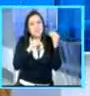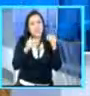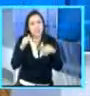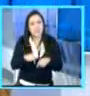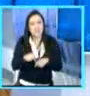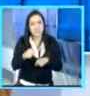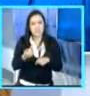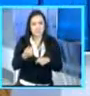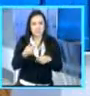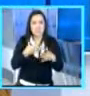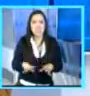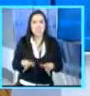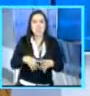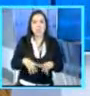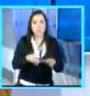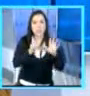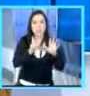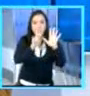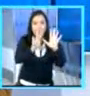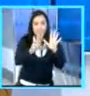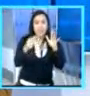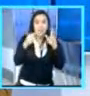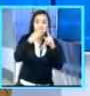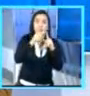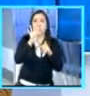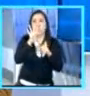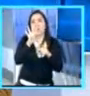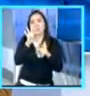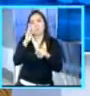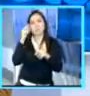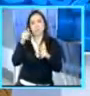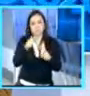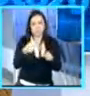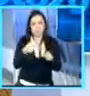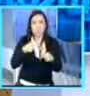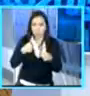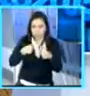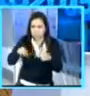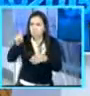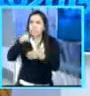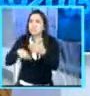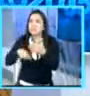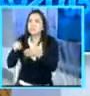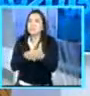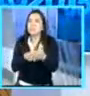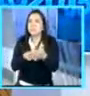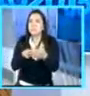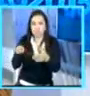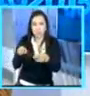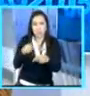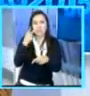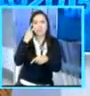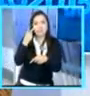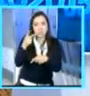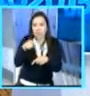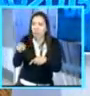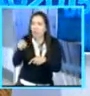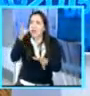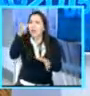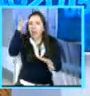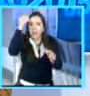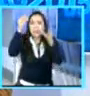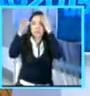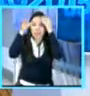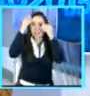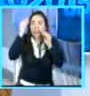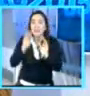y cuatro, y fuimos a votar al consulado argentino. Y en el momento de la votación, los chicos nos preguntan qué es esto y tal, y